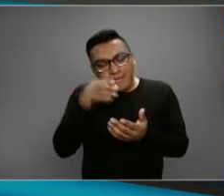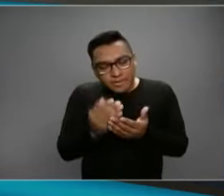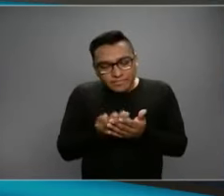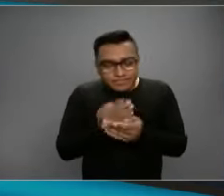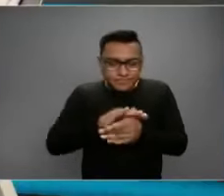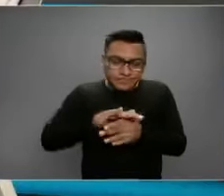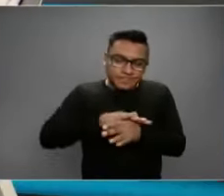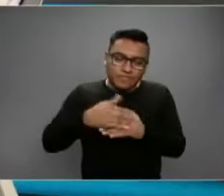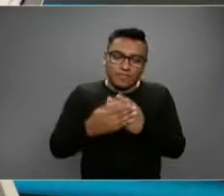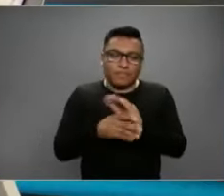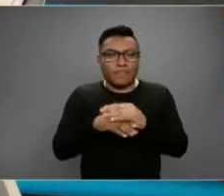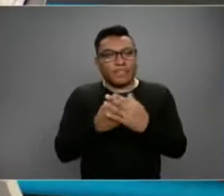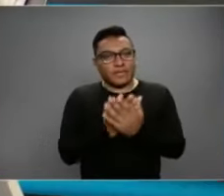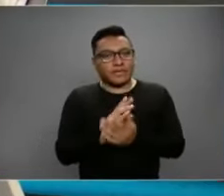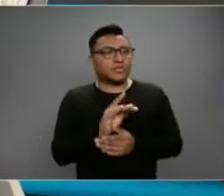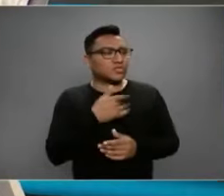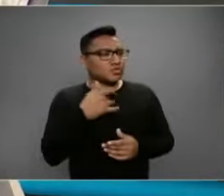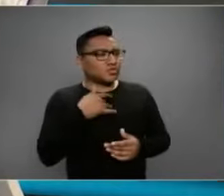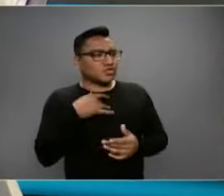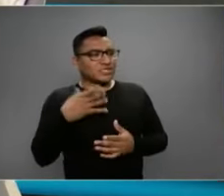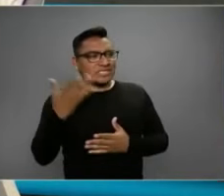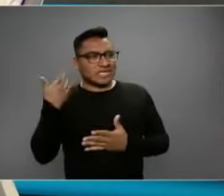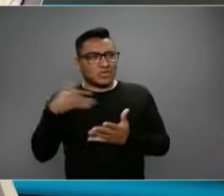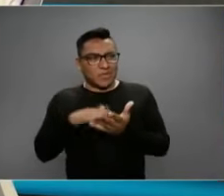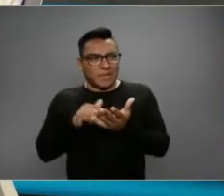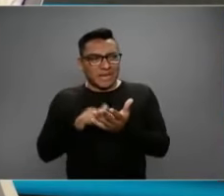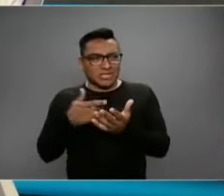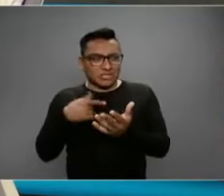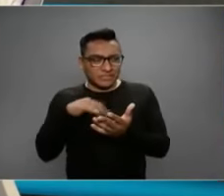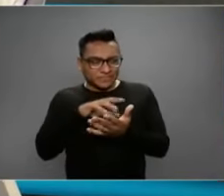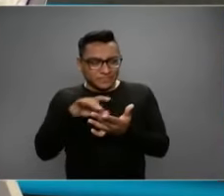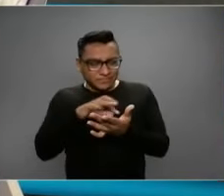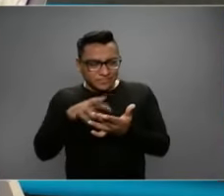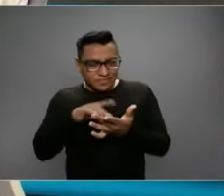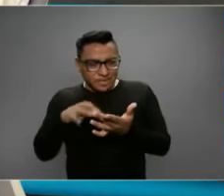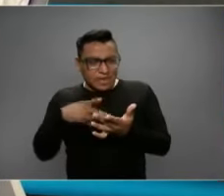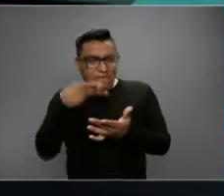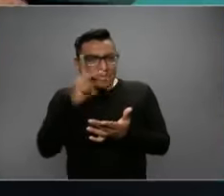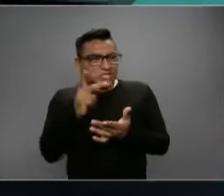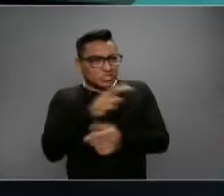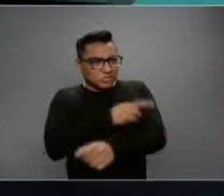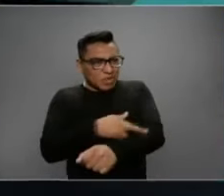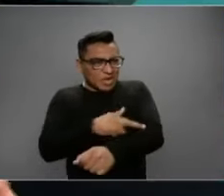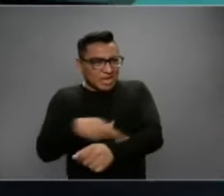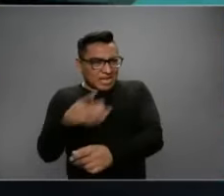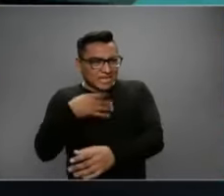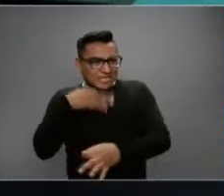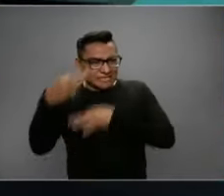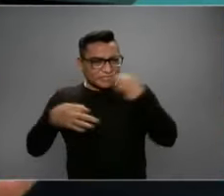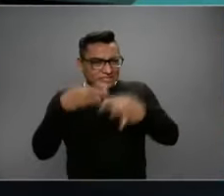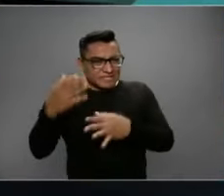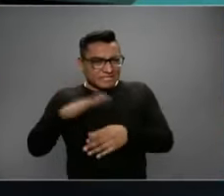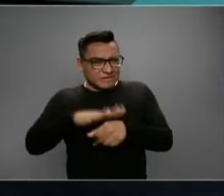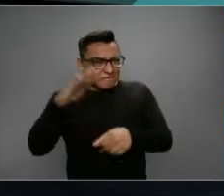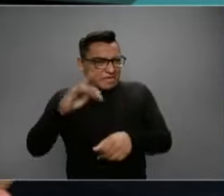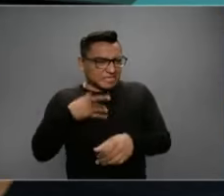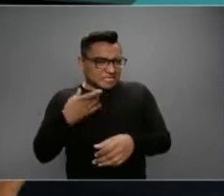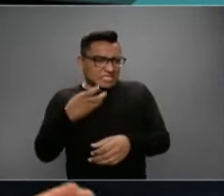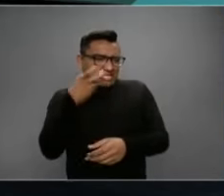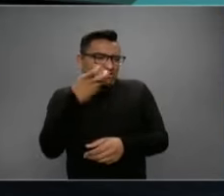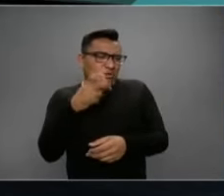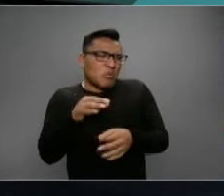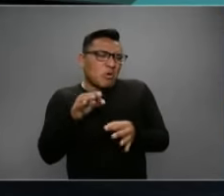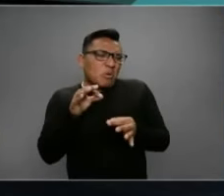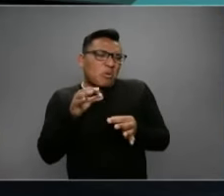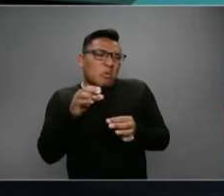por ejemplo, yo lo leí hoy en un documento que preparó la Secretaría de Salud, pero no es parte de la campaña de las cosas que se dicen más. Son detallitos.